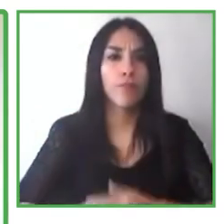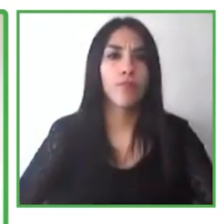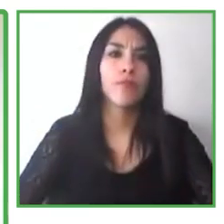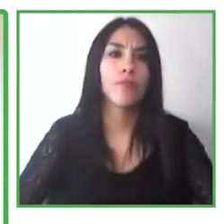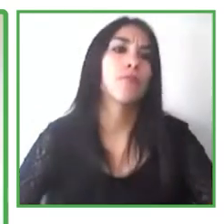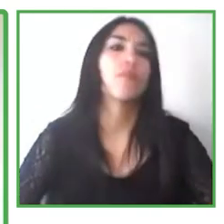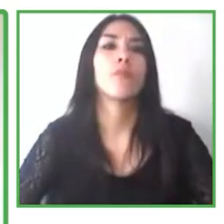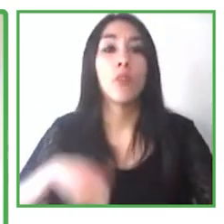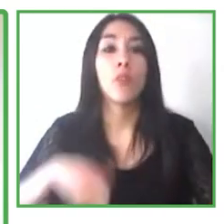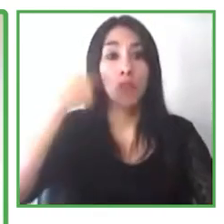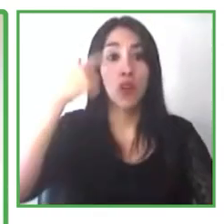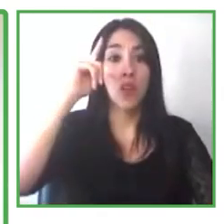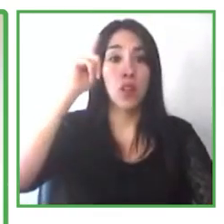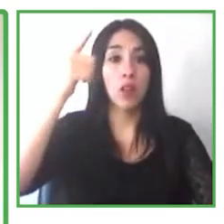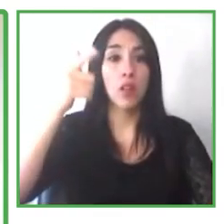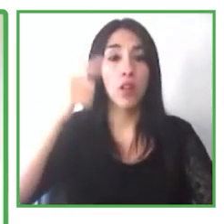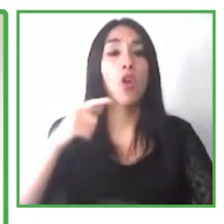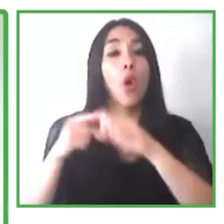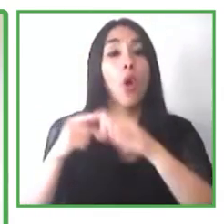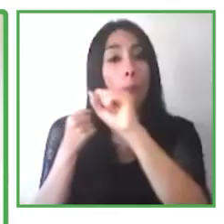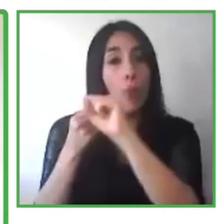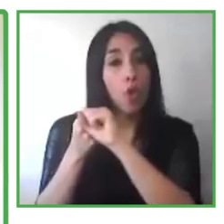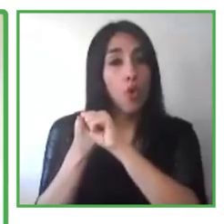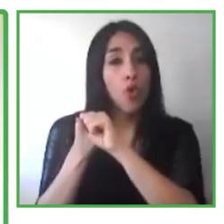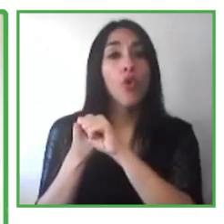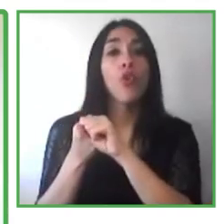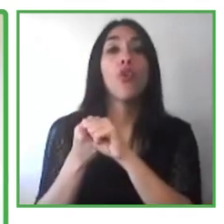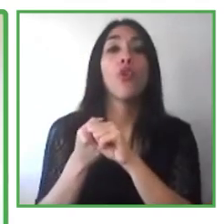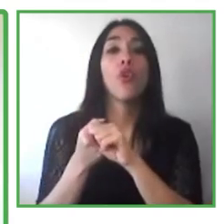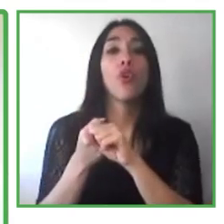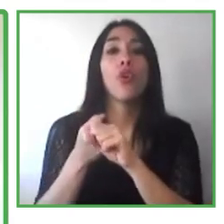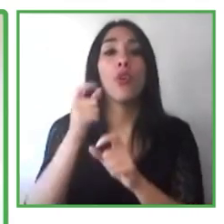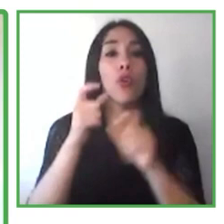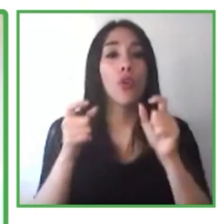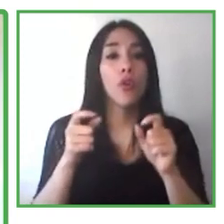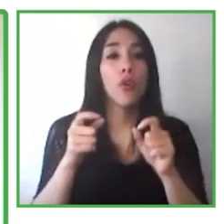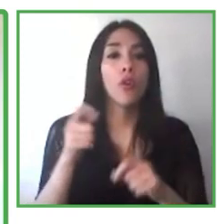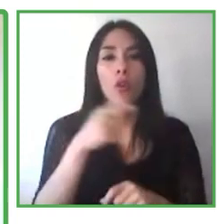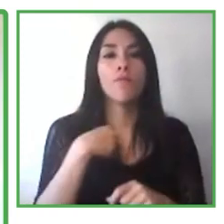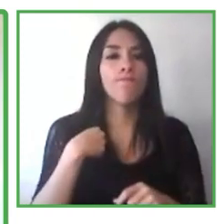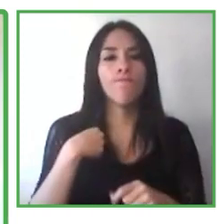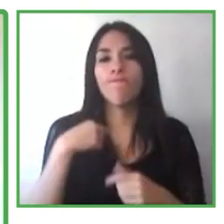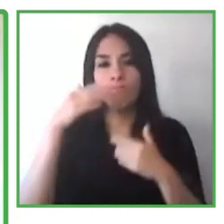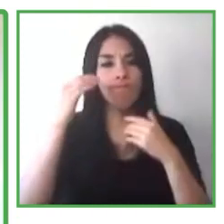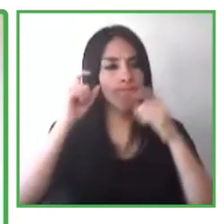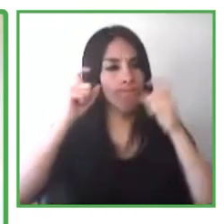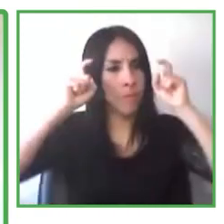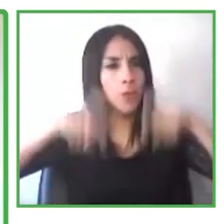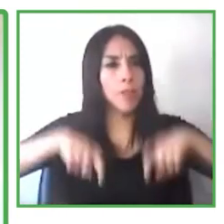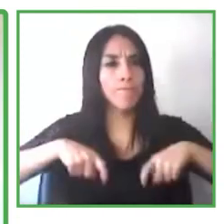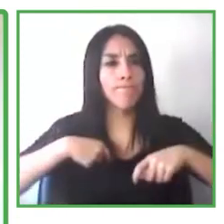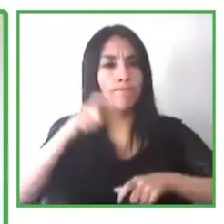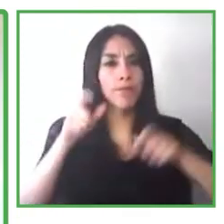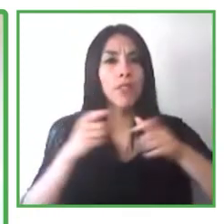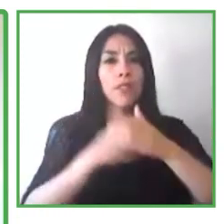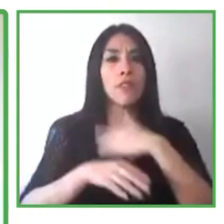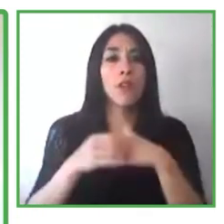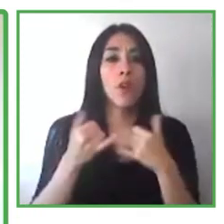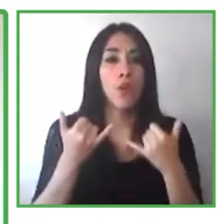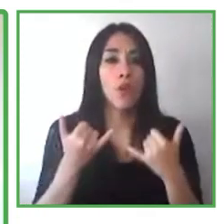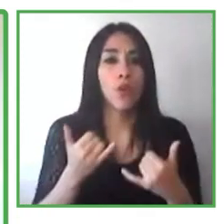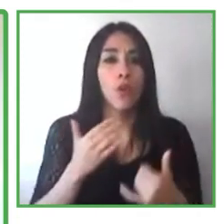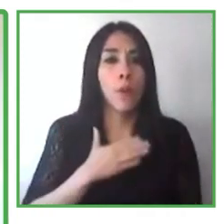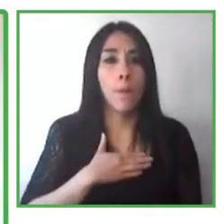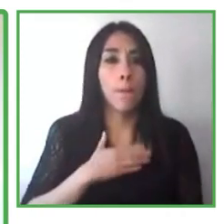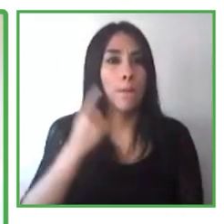por favor, veamos algunas cosas. En primer lugar, a expandir nuestros programas inclusivos de contratación. Queremos